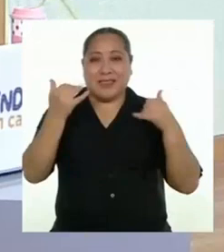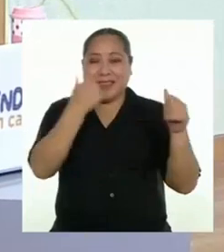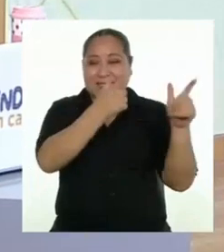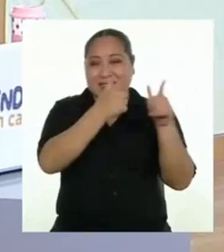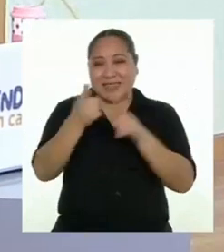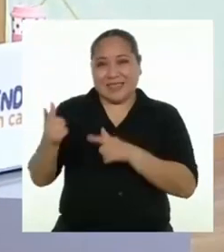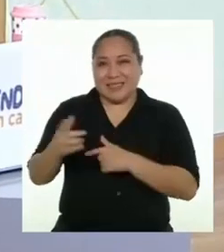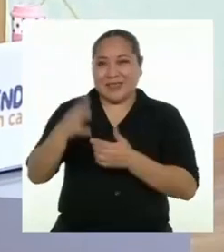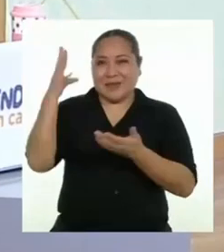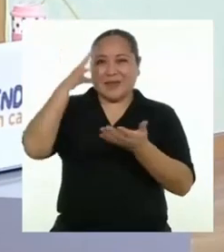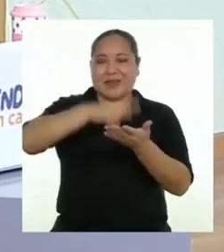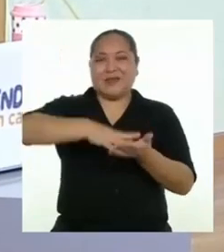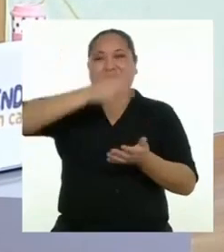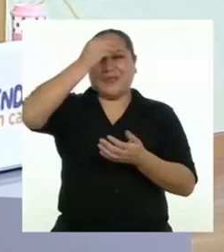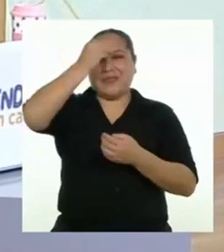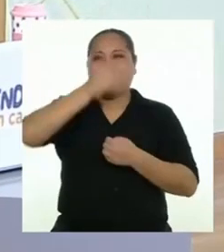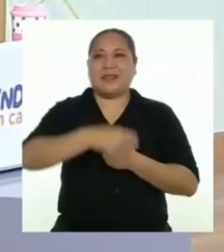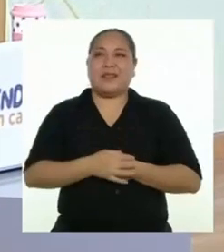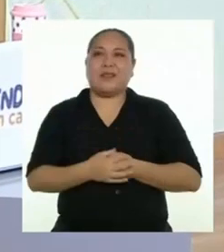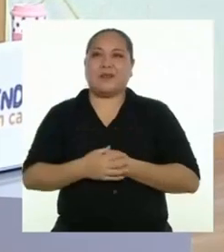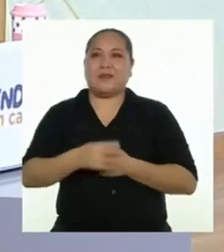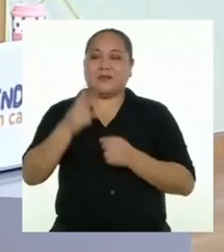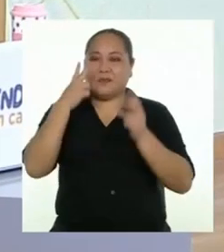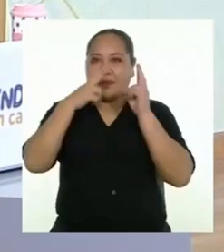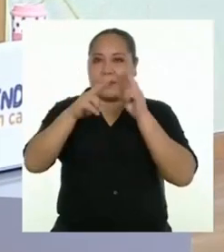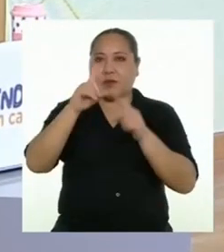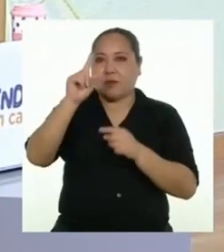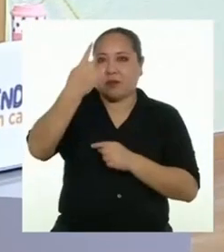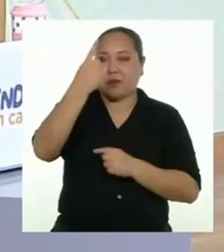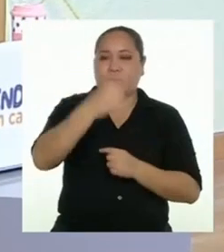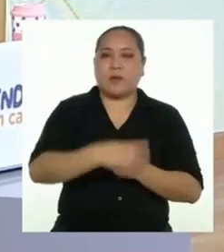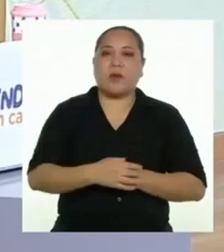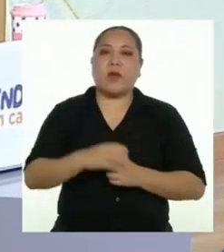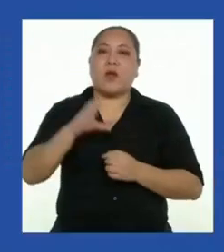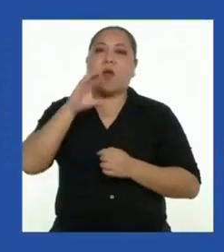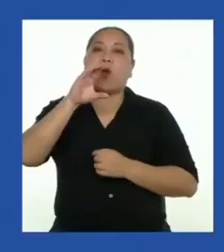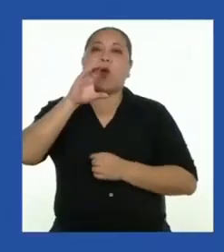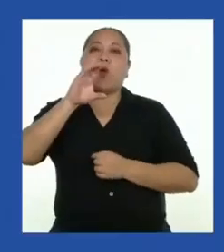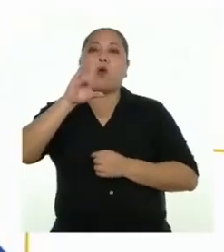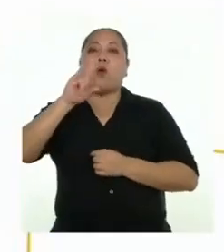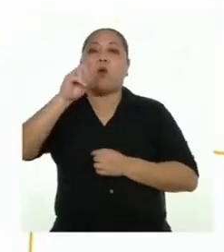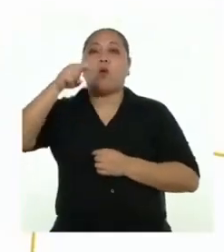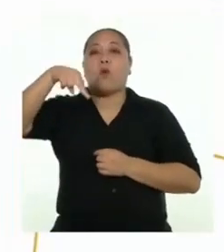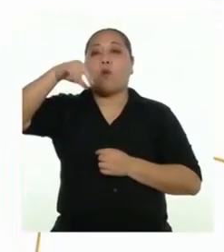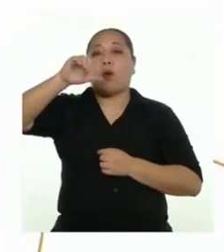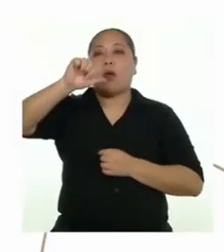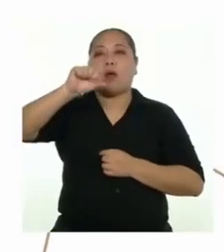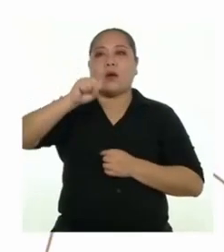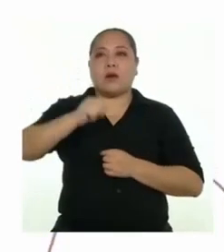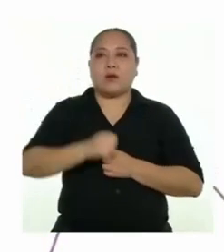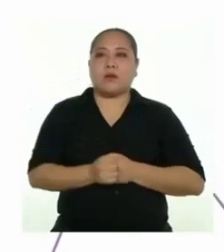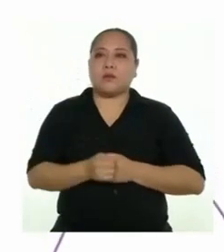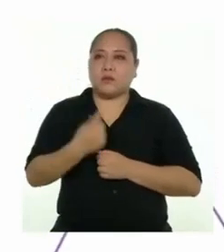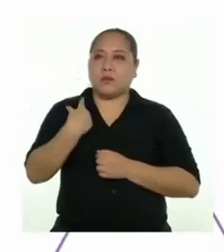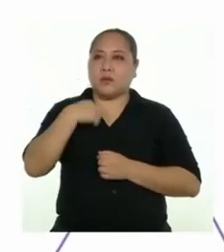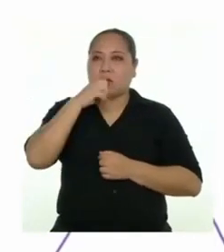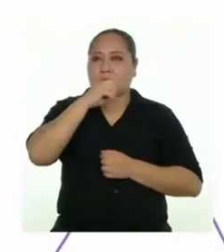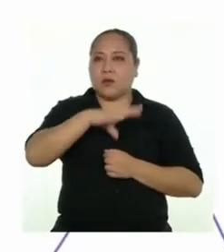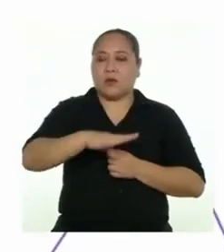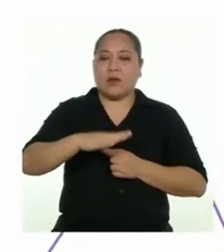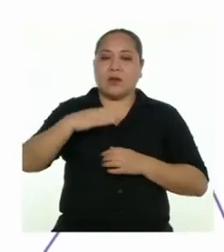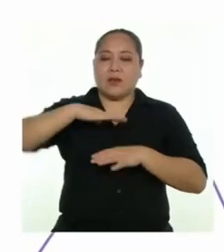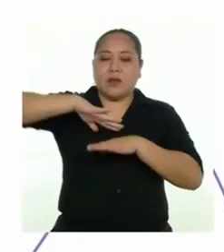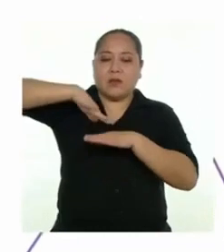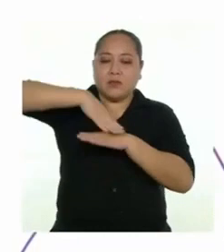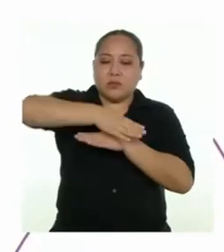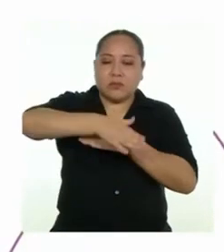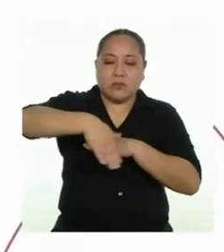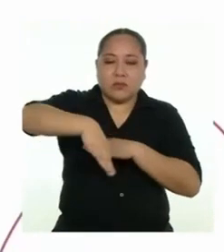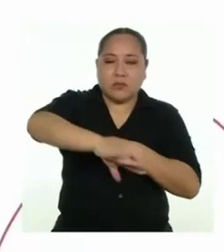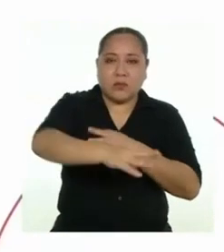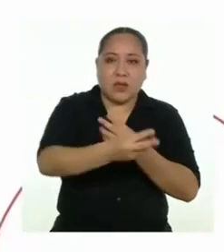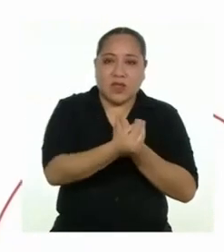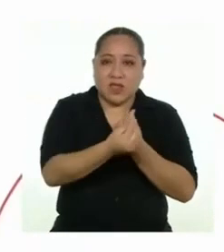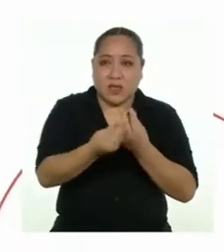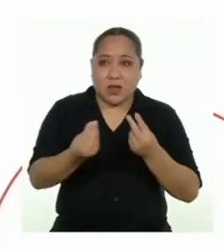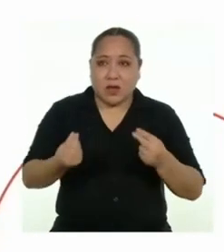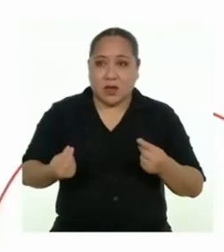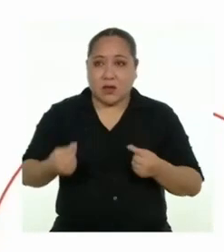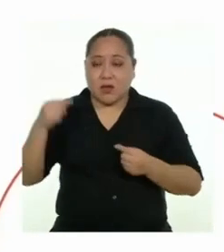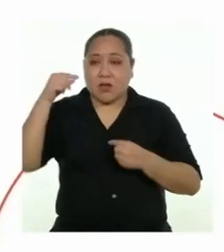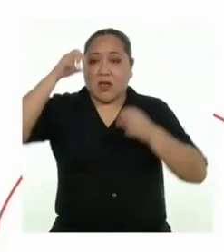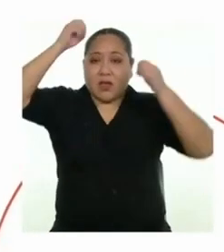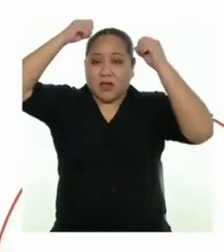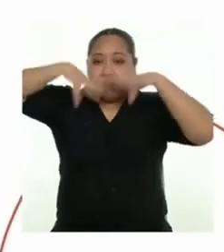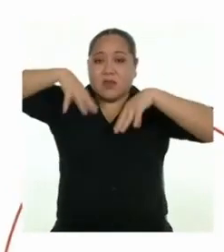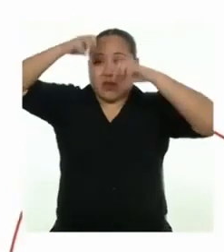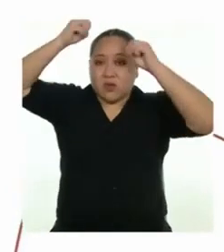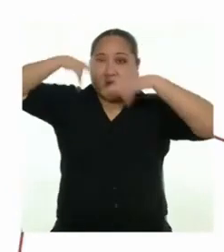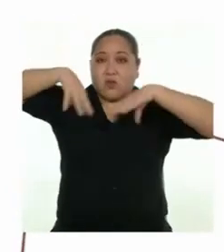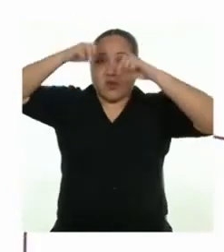¡Listísima para aprender! ¡Vamos con lo primero! ¡Las cuencas! Me refiero a esas superficies terrestres donde cae